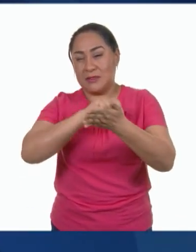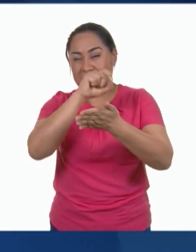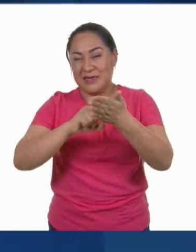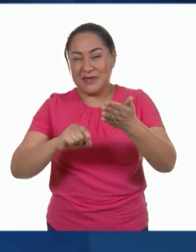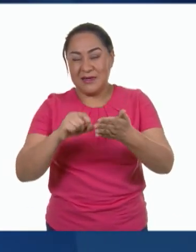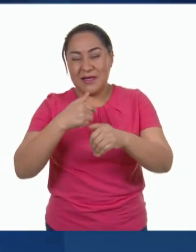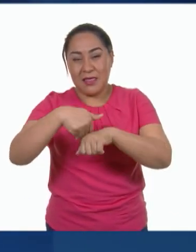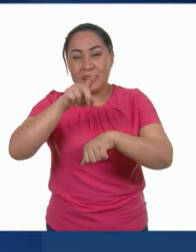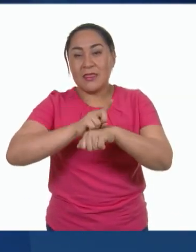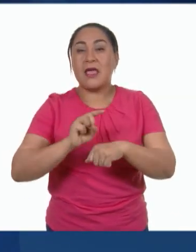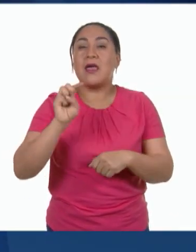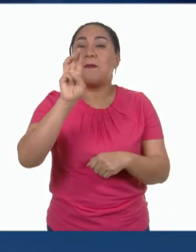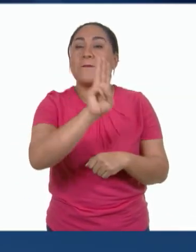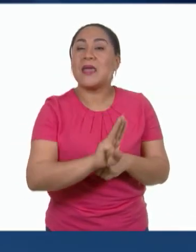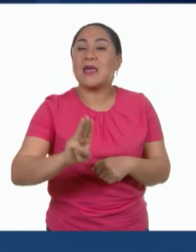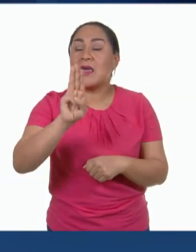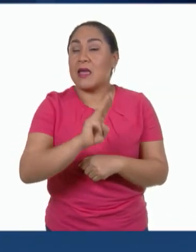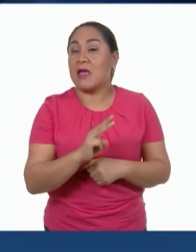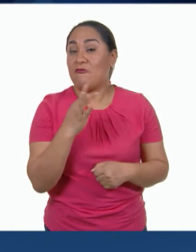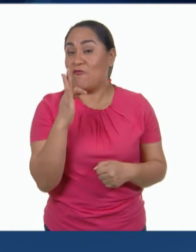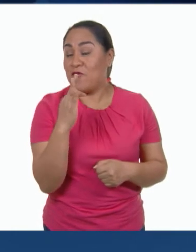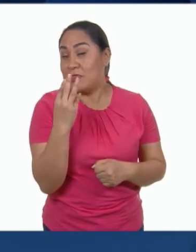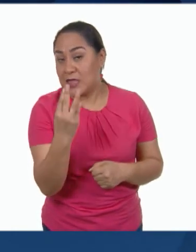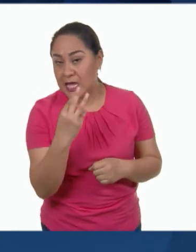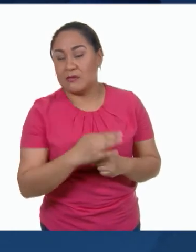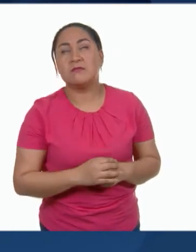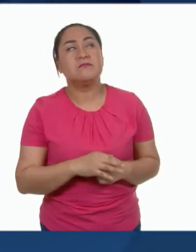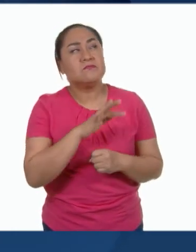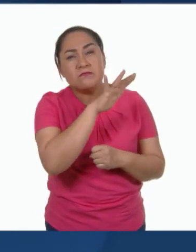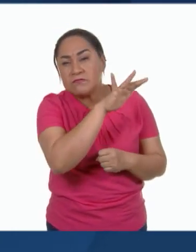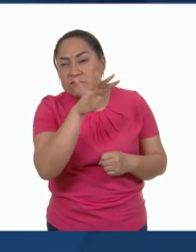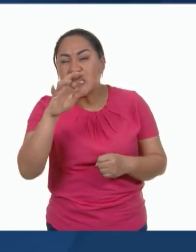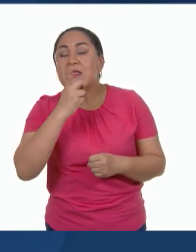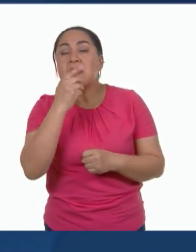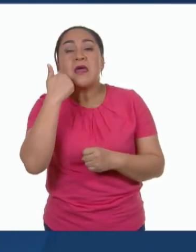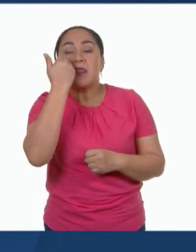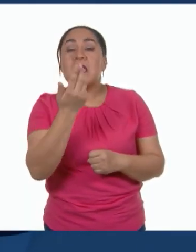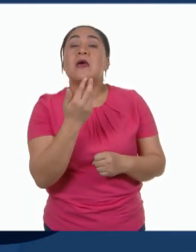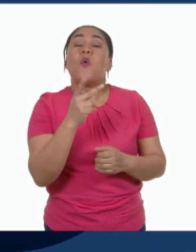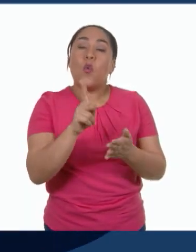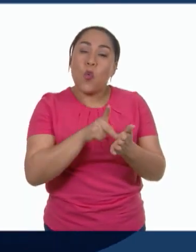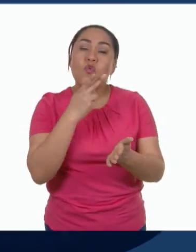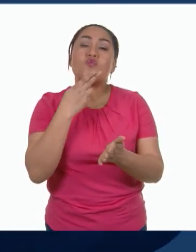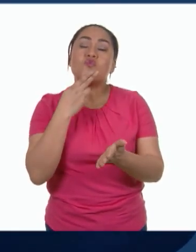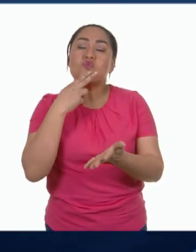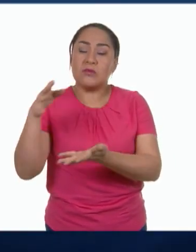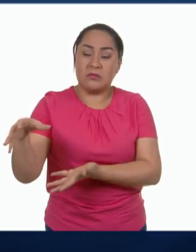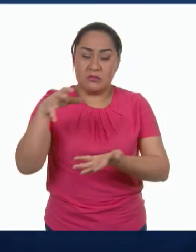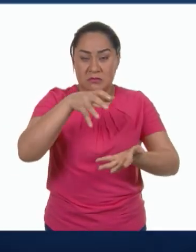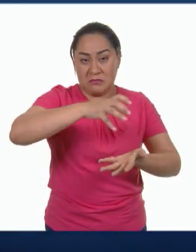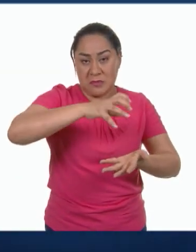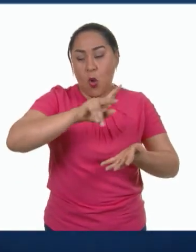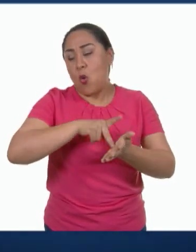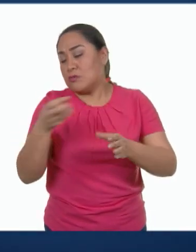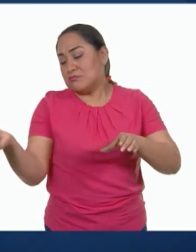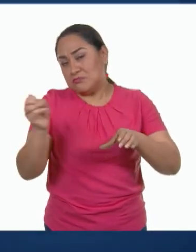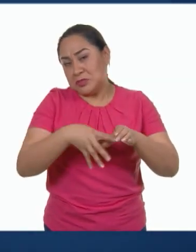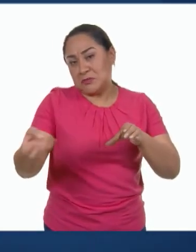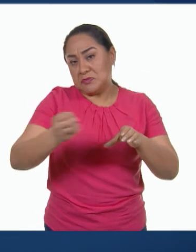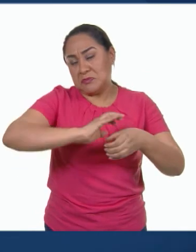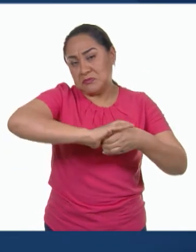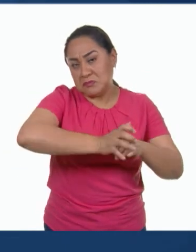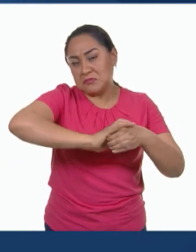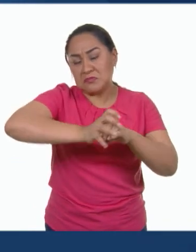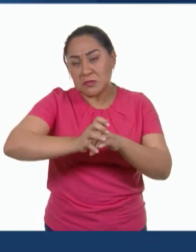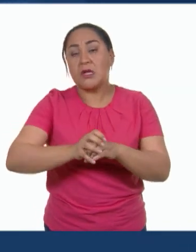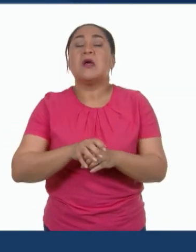miércoles 3 de febrero. En las actividades, reutilizar recipientes para almacenar objetos sueltos y hacer